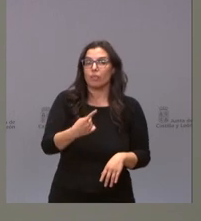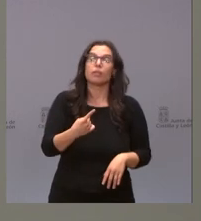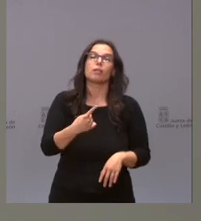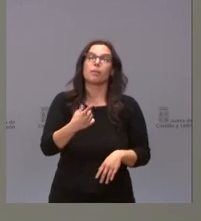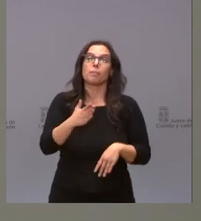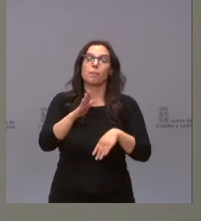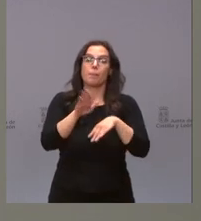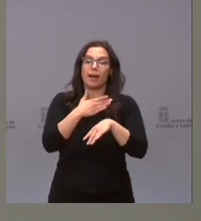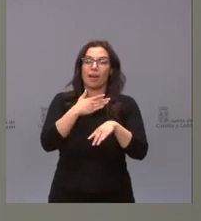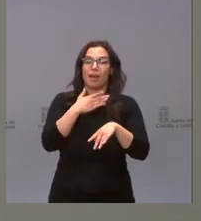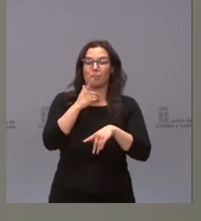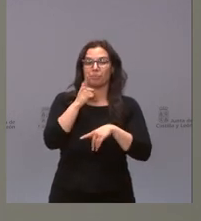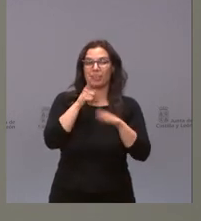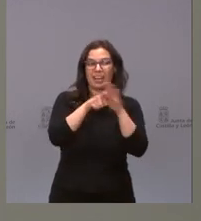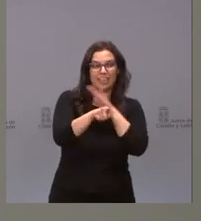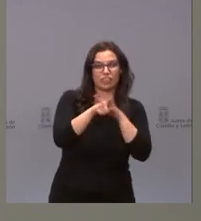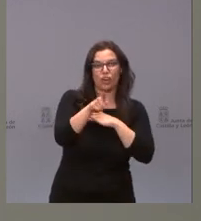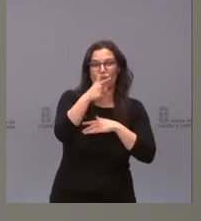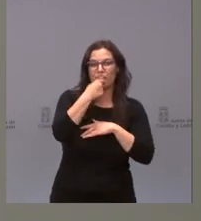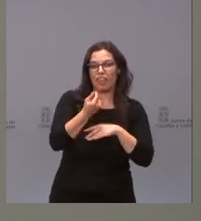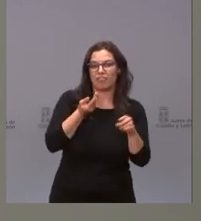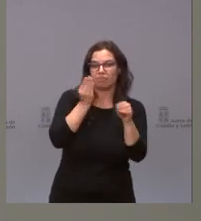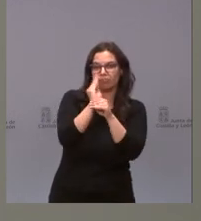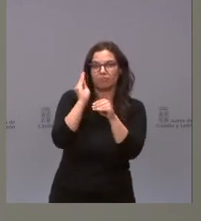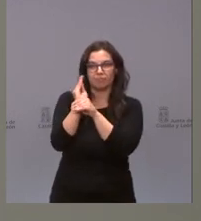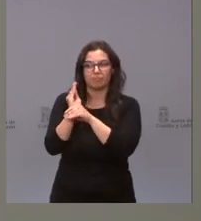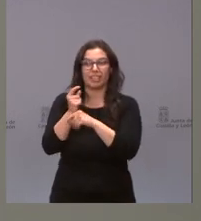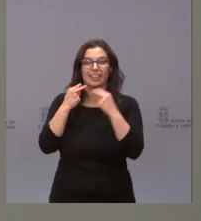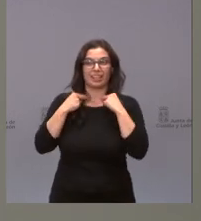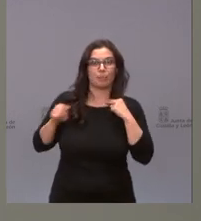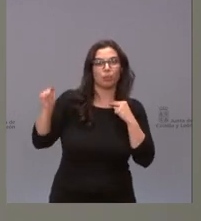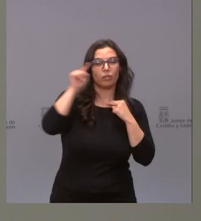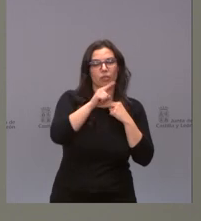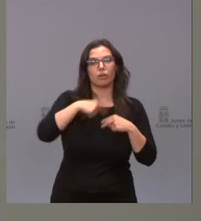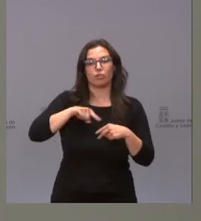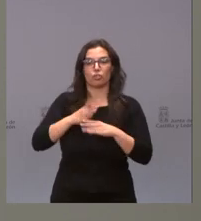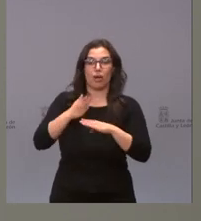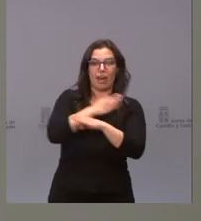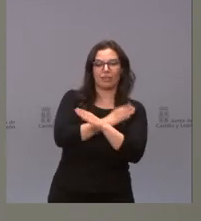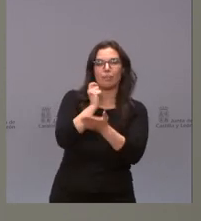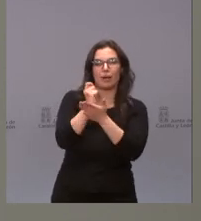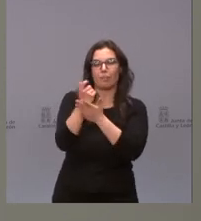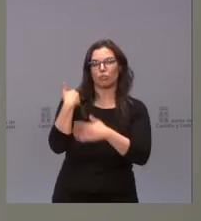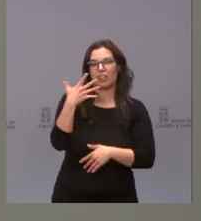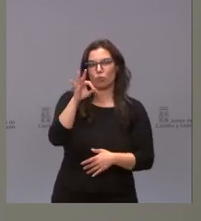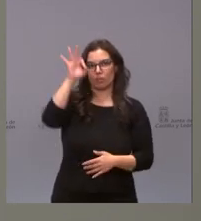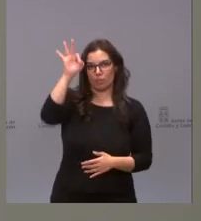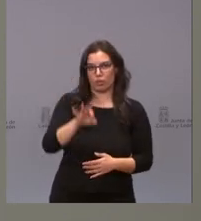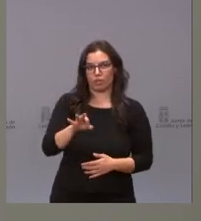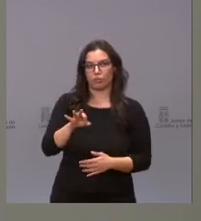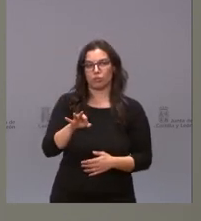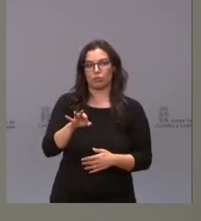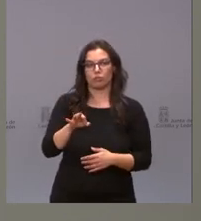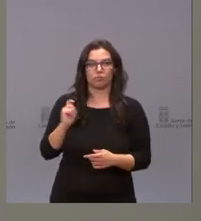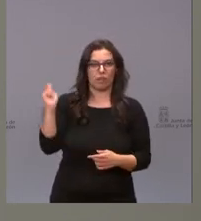fin de facilitar la gestión y financiación del programa a las diputaciones, vamos a anticipar el 50% de la subvención aprobada para cada